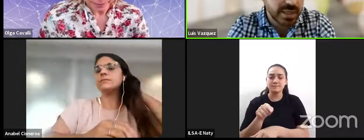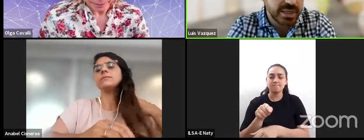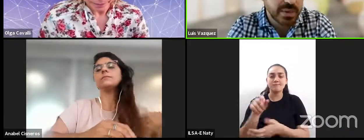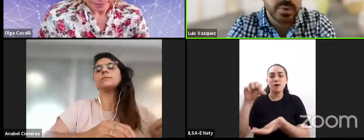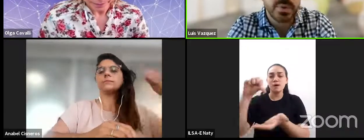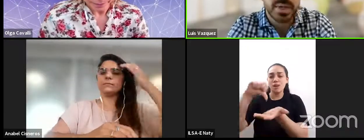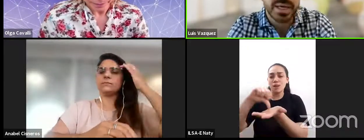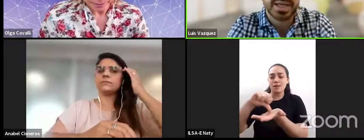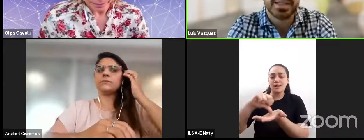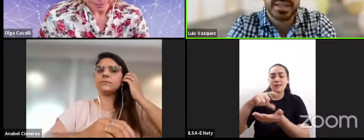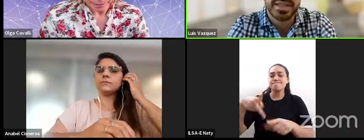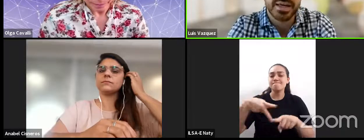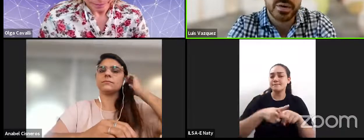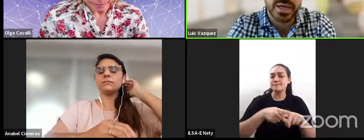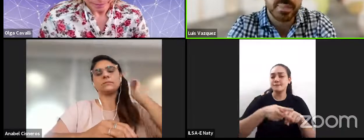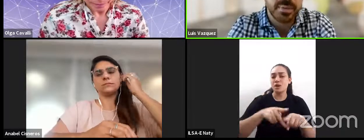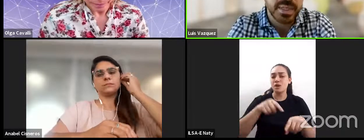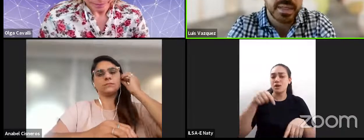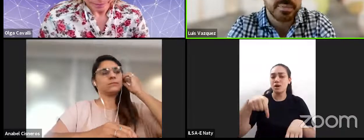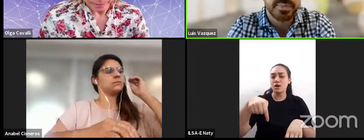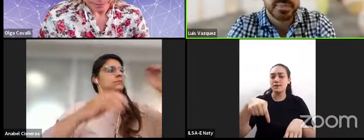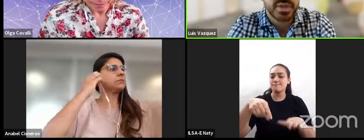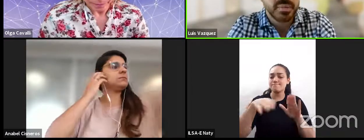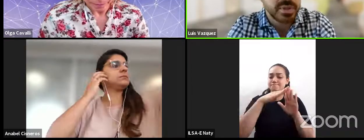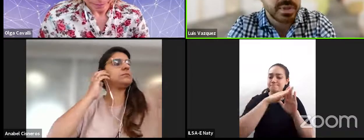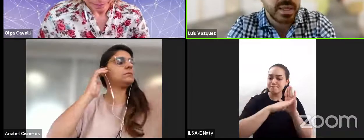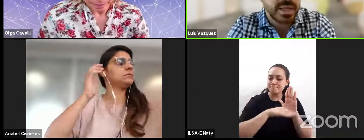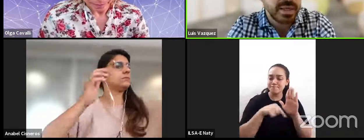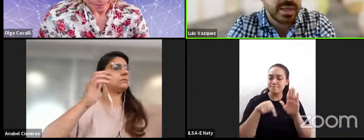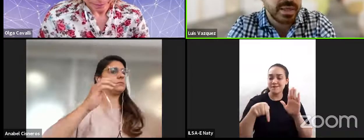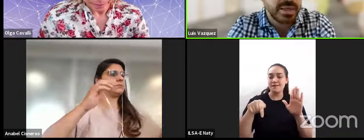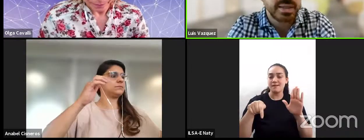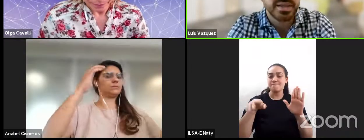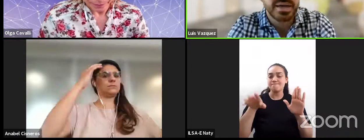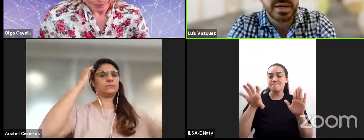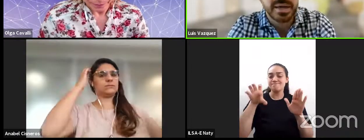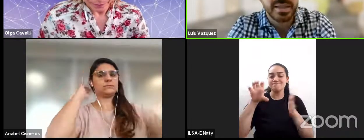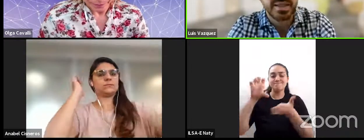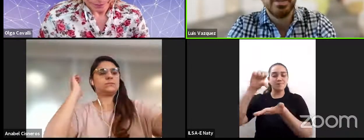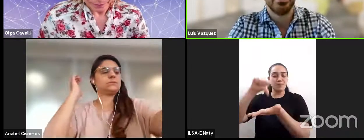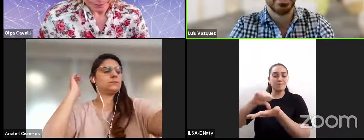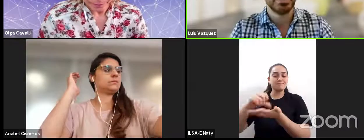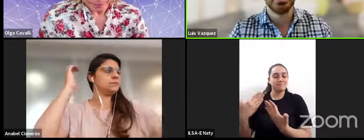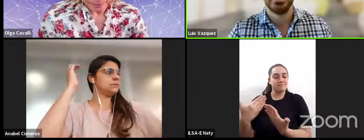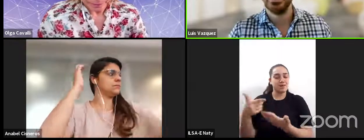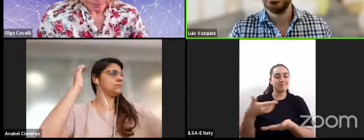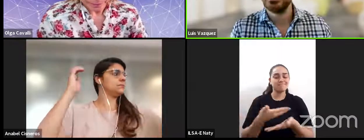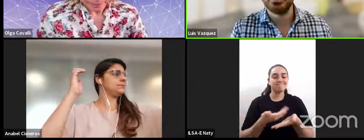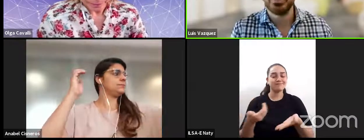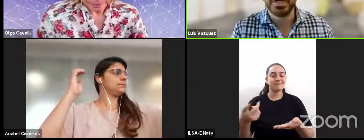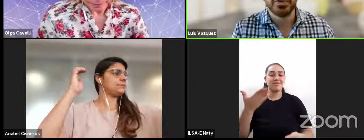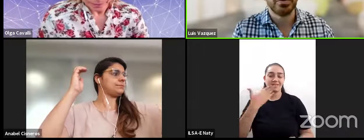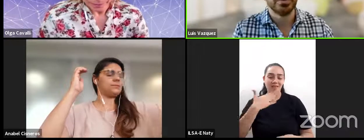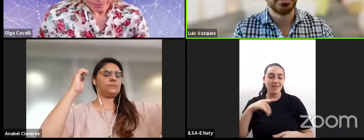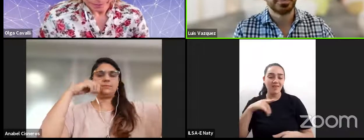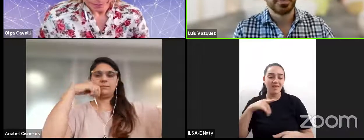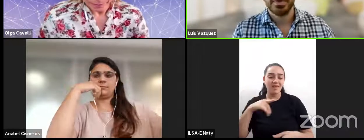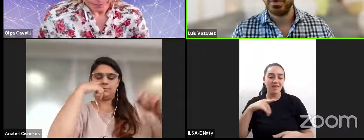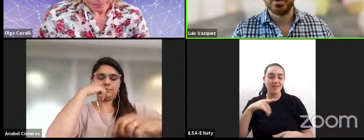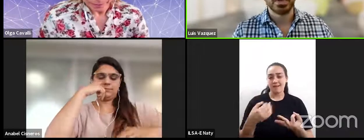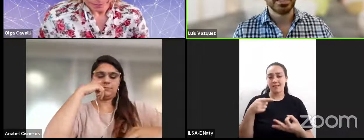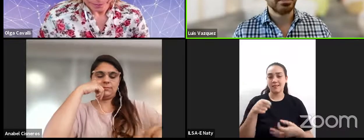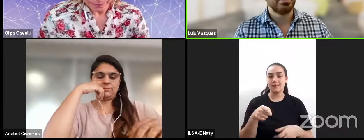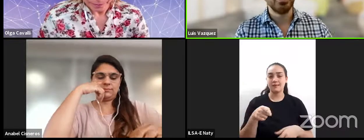tecnología que bueno que las características locales permitan hay que entender las realidades donde quizás zonas con